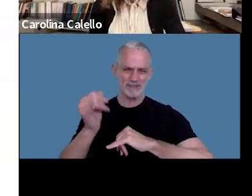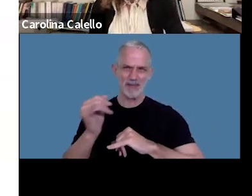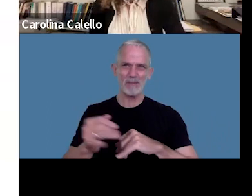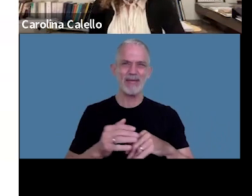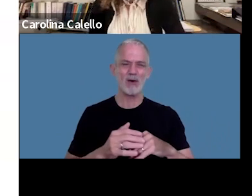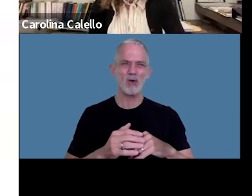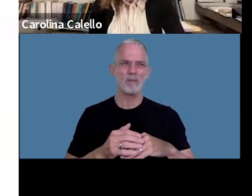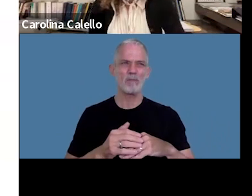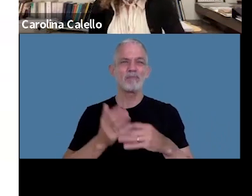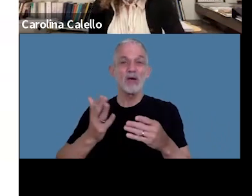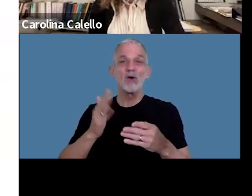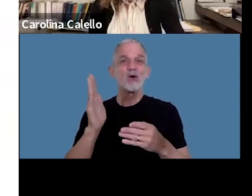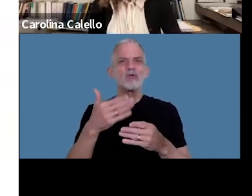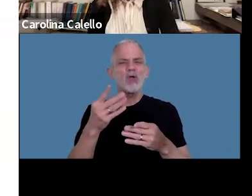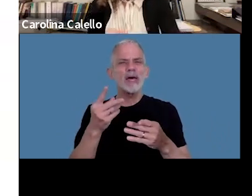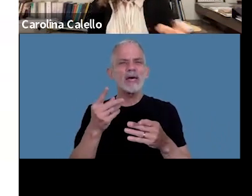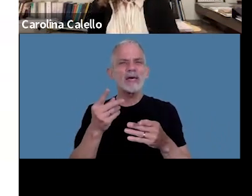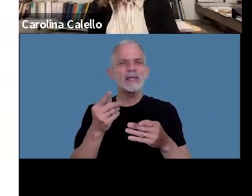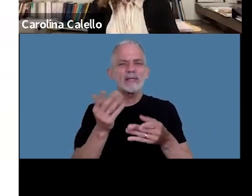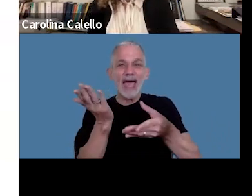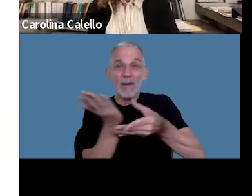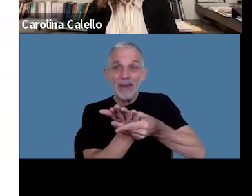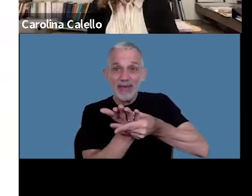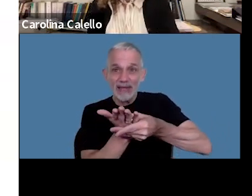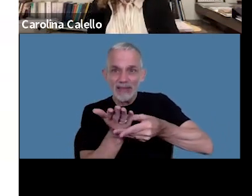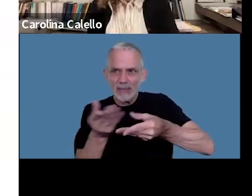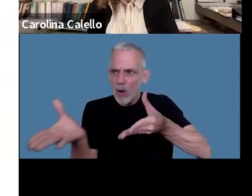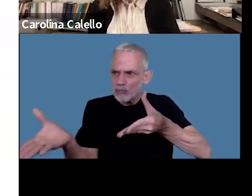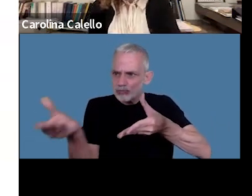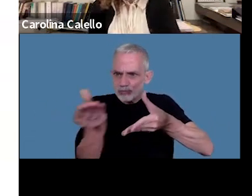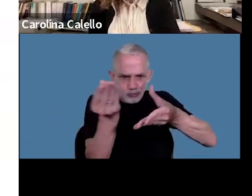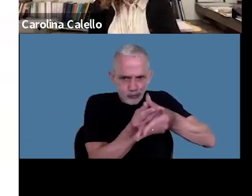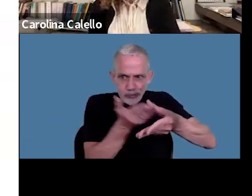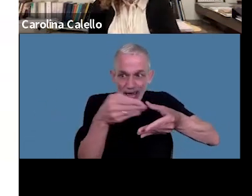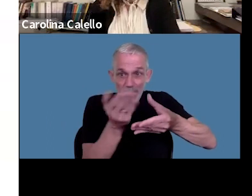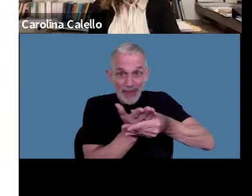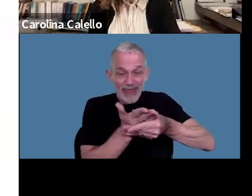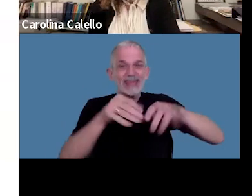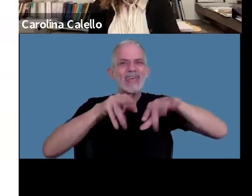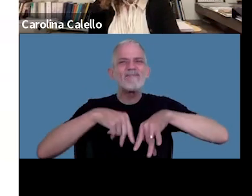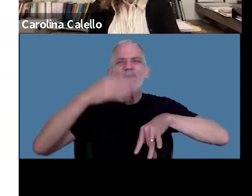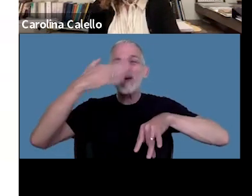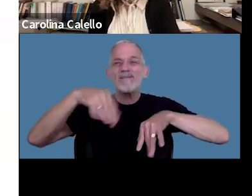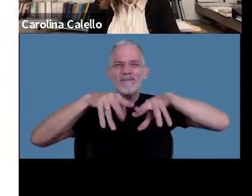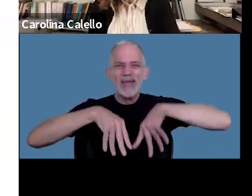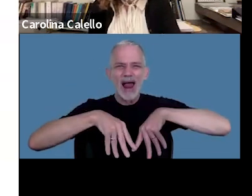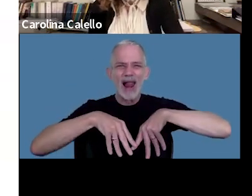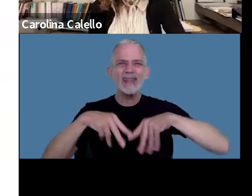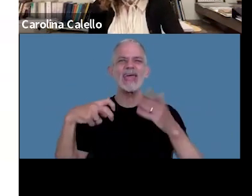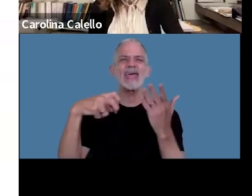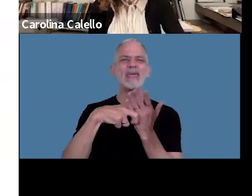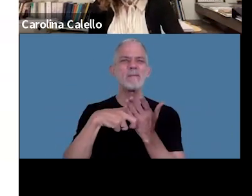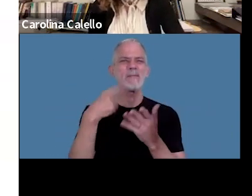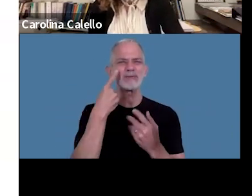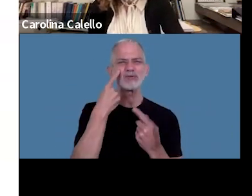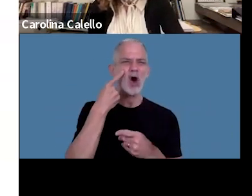todo lo que se plasme en el expediente por supuesto y en el informe final de inspección ¿no es